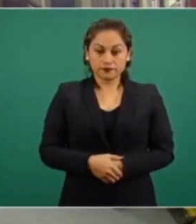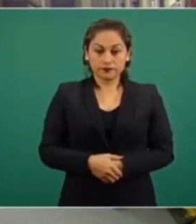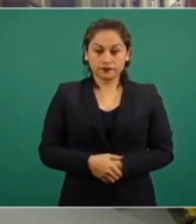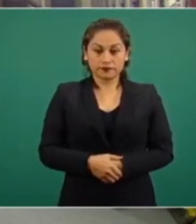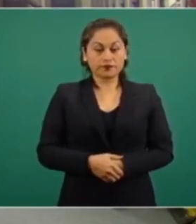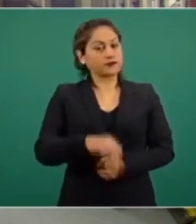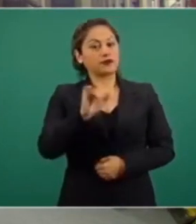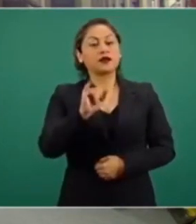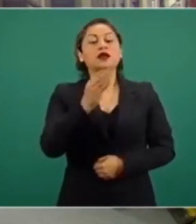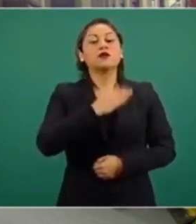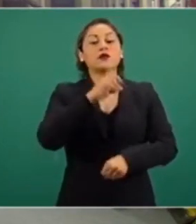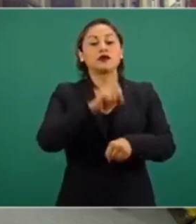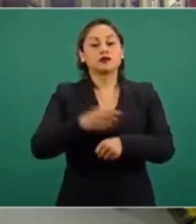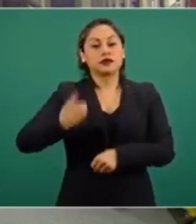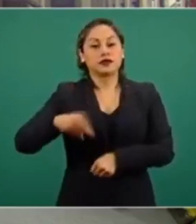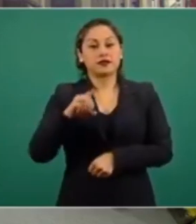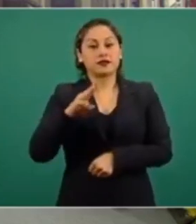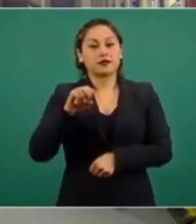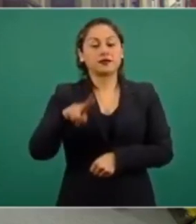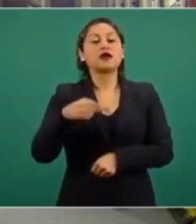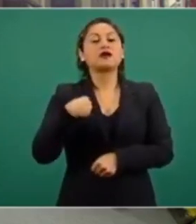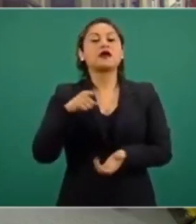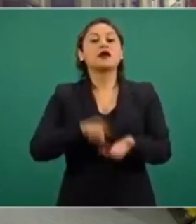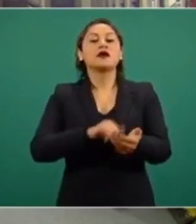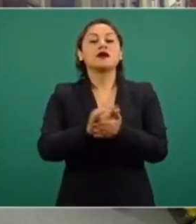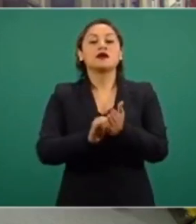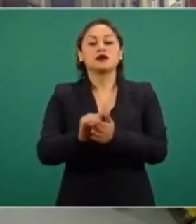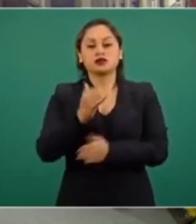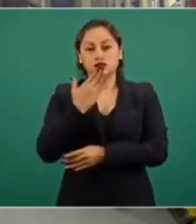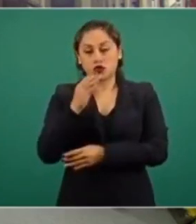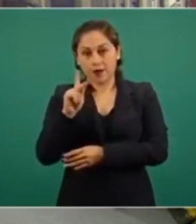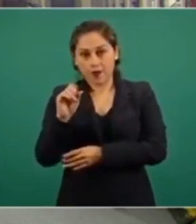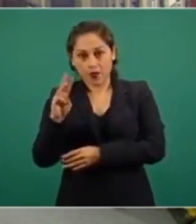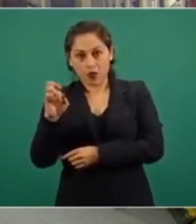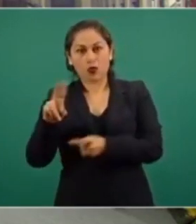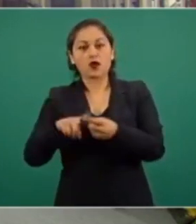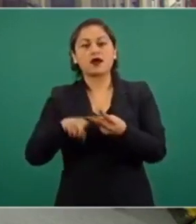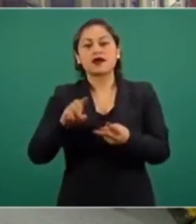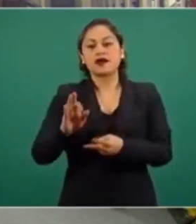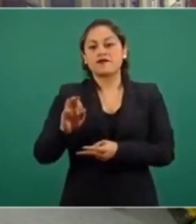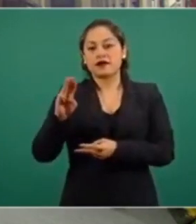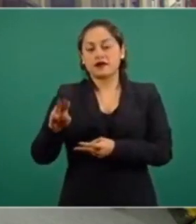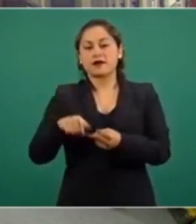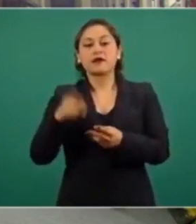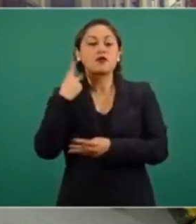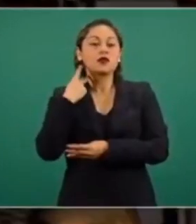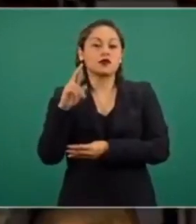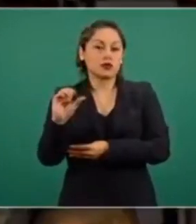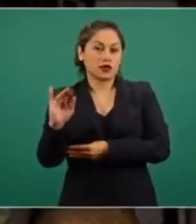Sí, buenos días, señor presidente. Demian Duarte, del canal de YouTube Sonora Power, también de Lobos FM, Política Rock and Roll Radio de Sonora. Señor presidente.